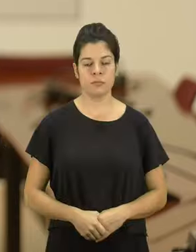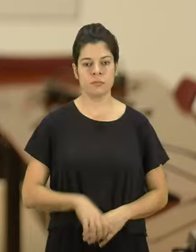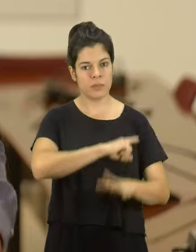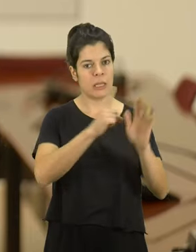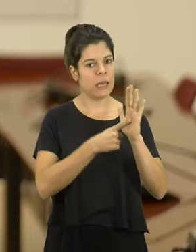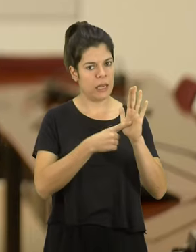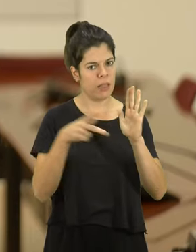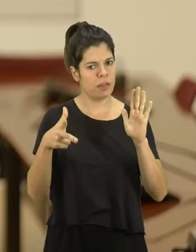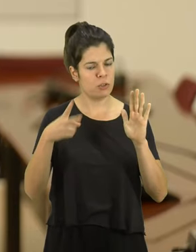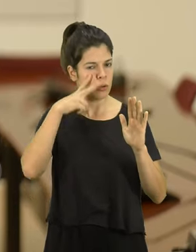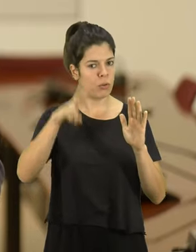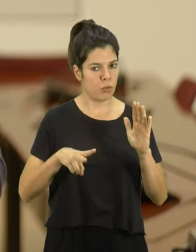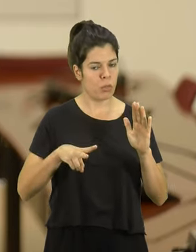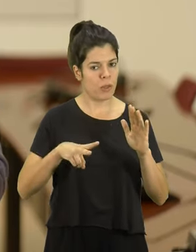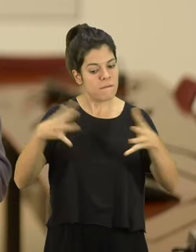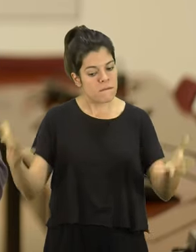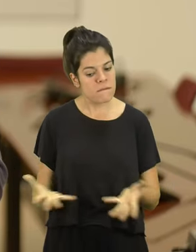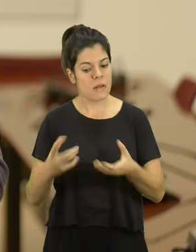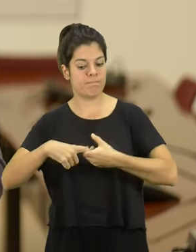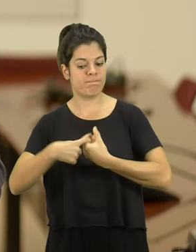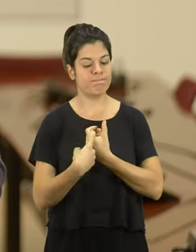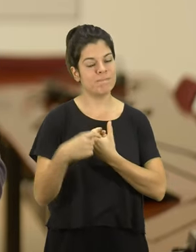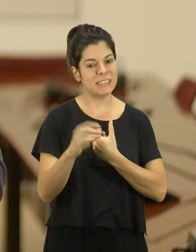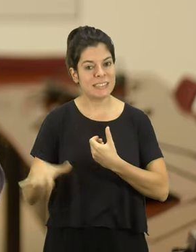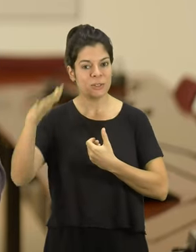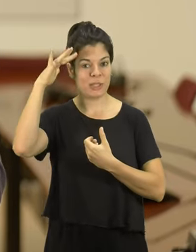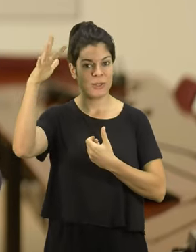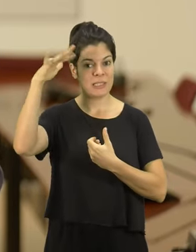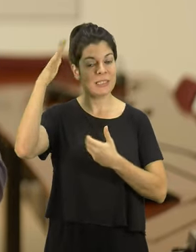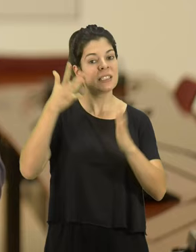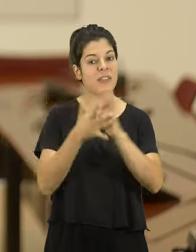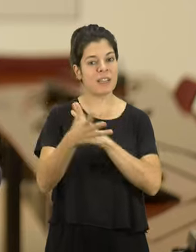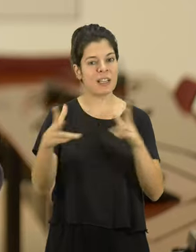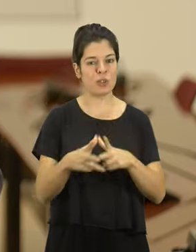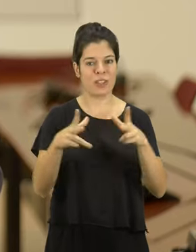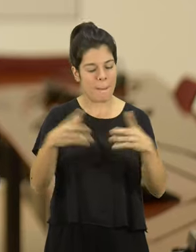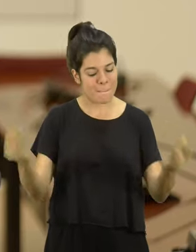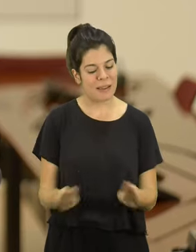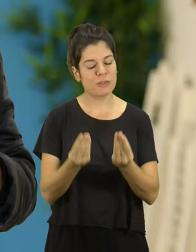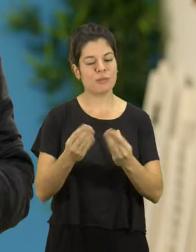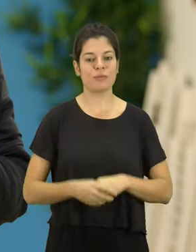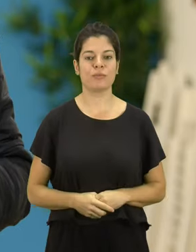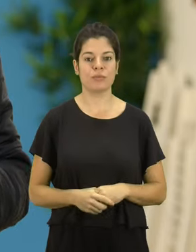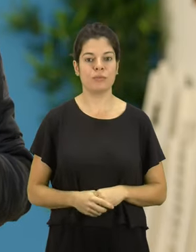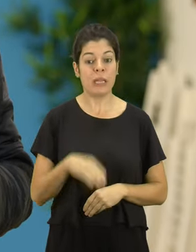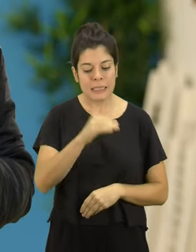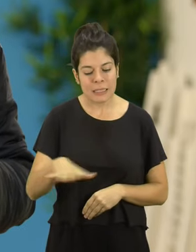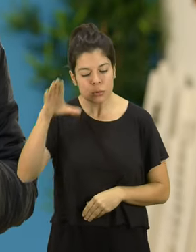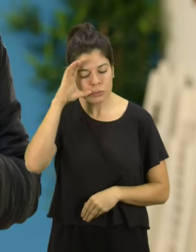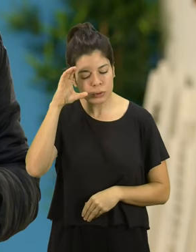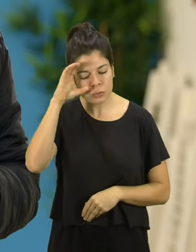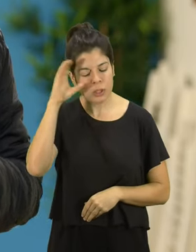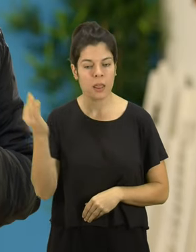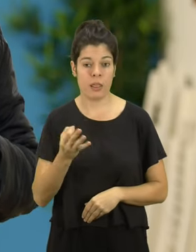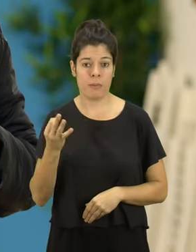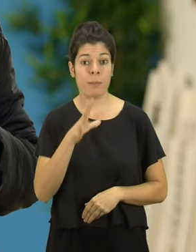Además de ser un derecho reconocido legalmente, fomentar y facilitar la participación de la infancia y la adolescencia es una inversión en sociedad. Tenemos que escuchar a los